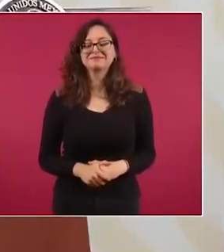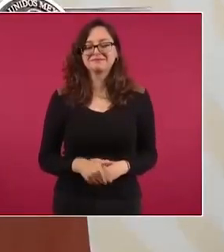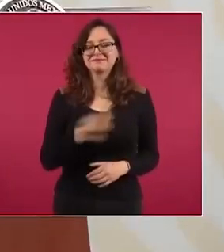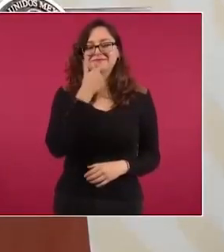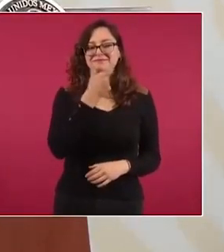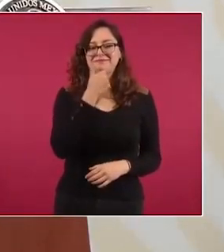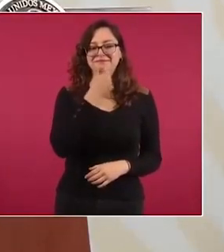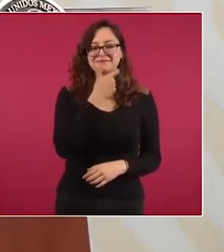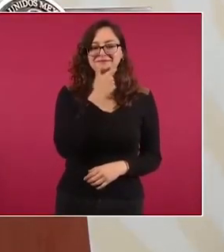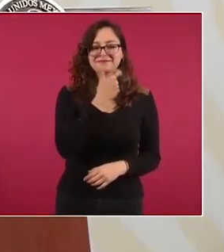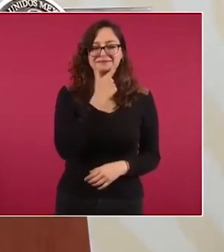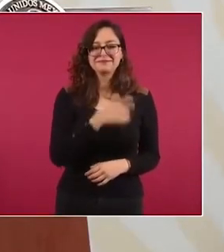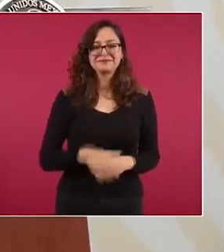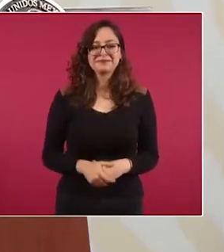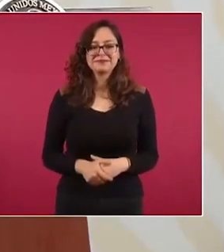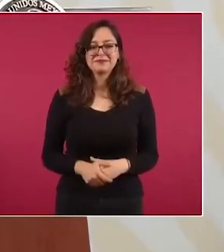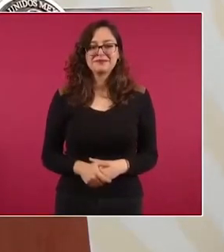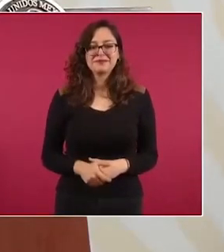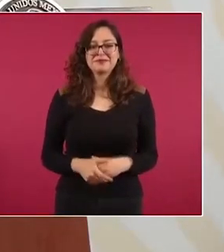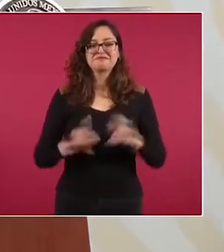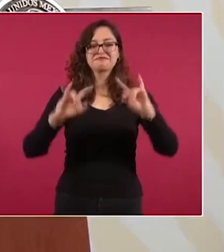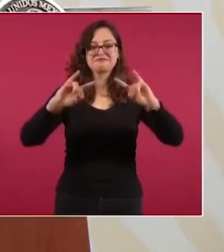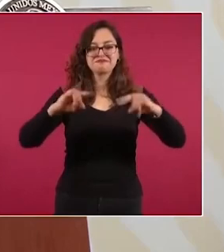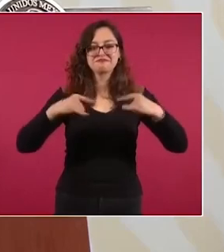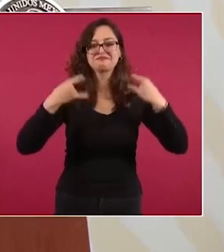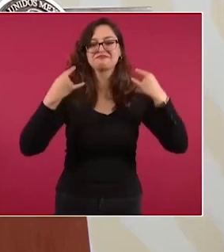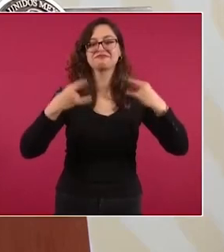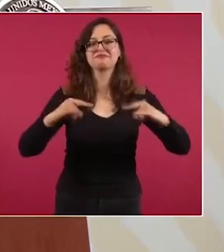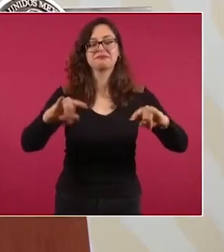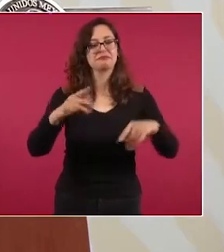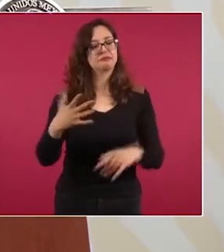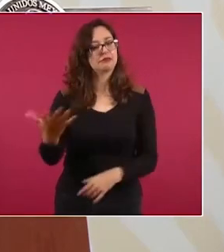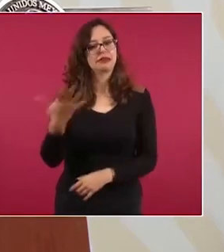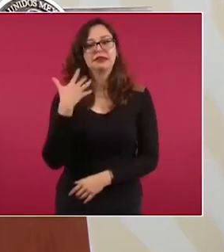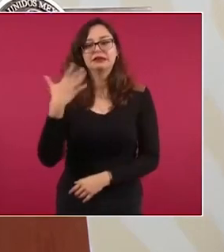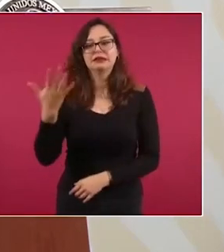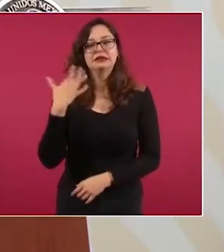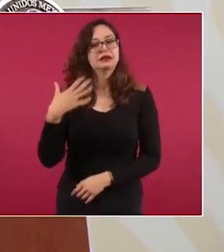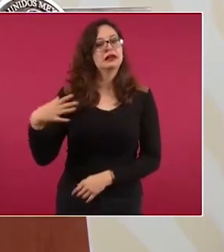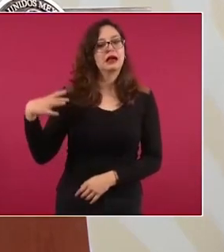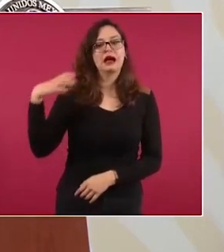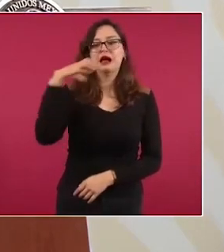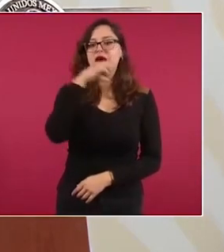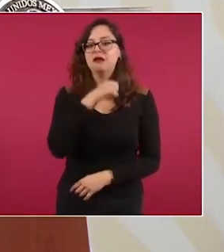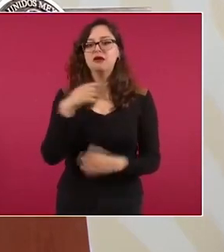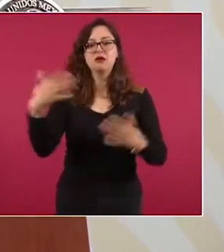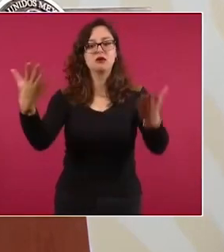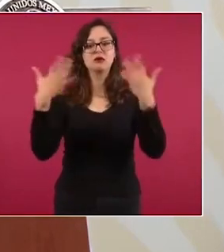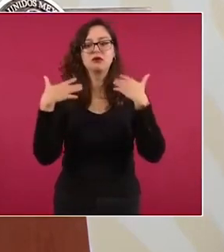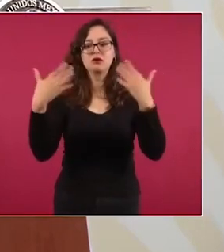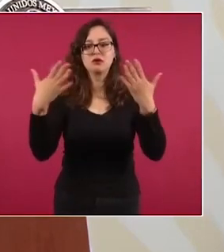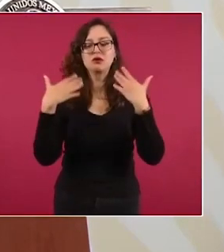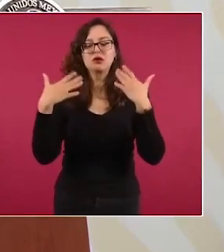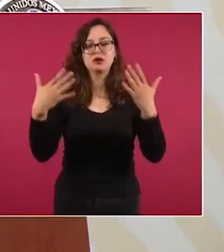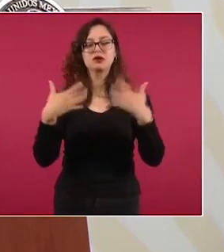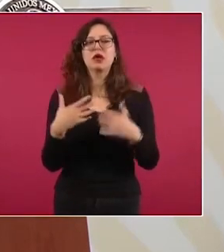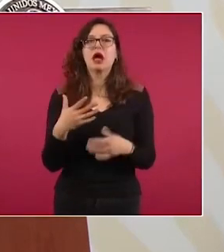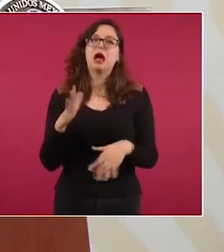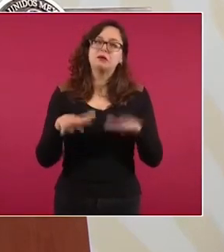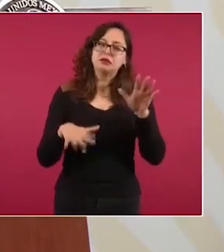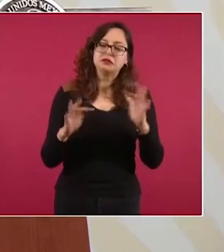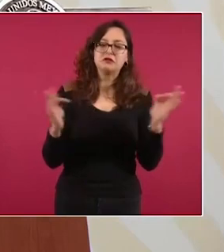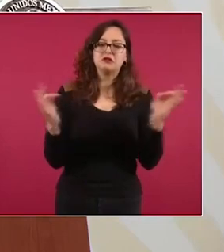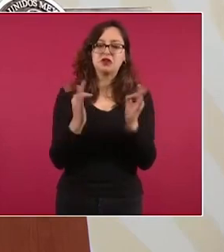y este cuando hay calor arriba y hay un poquito de frío